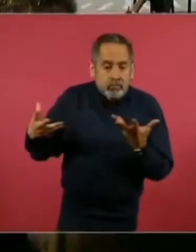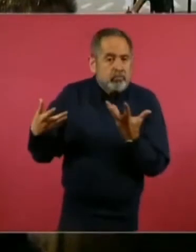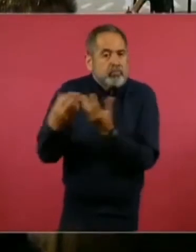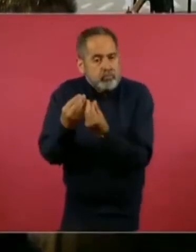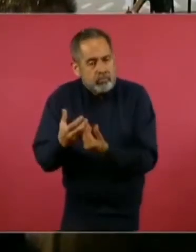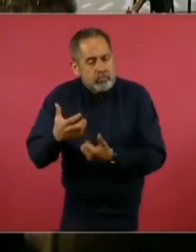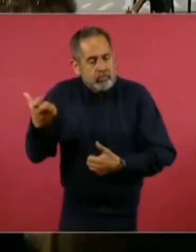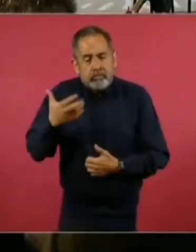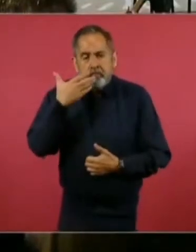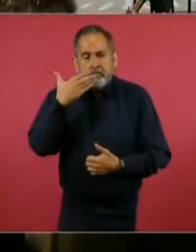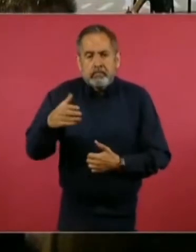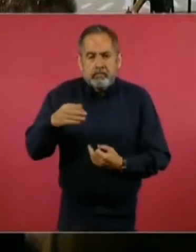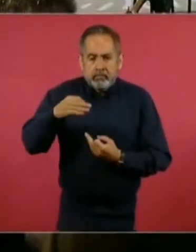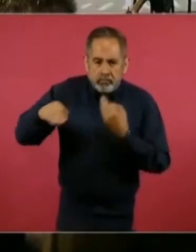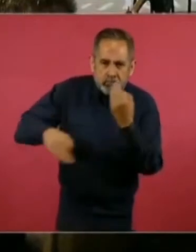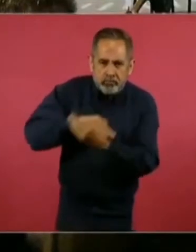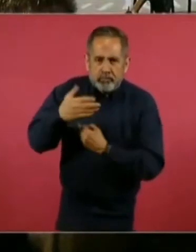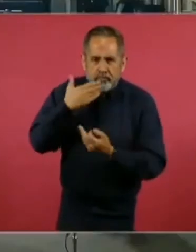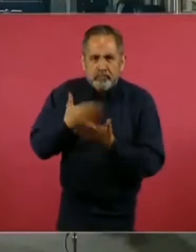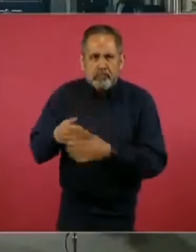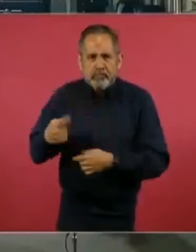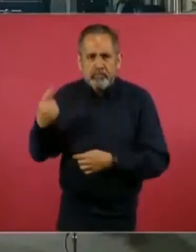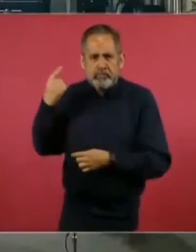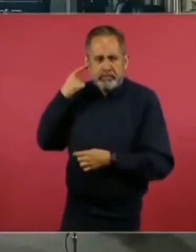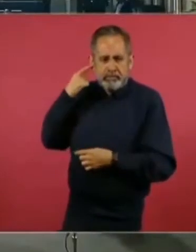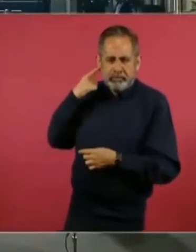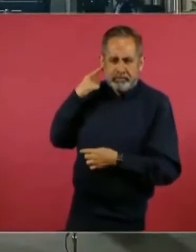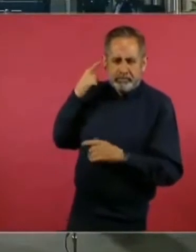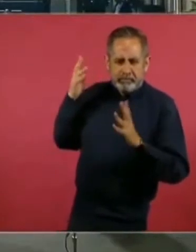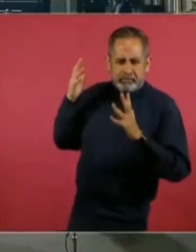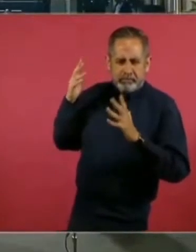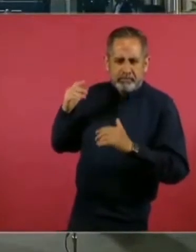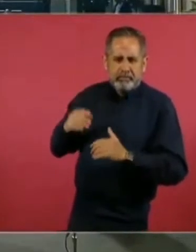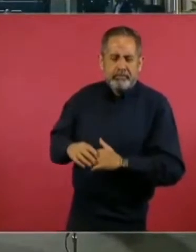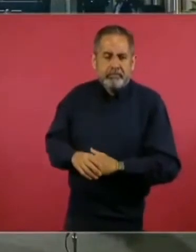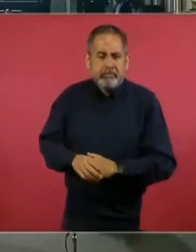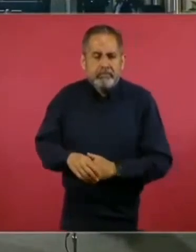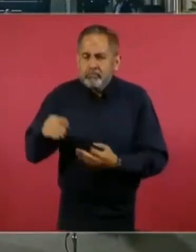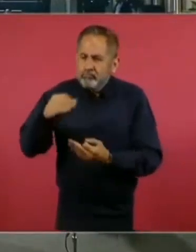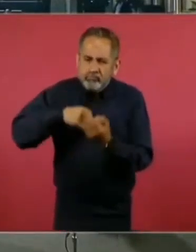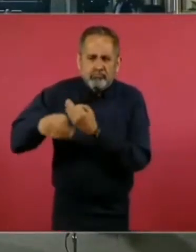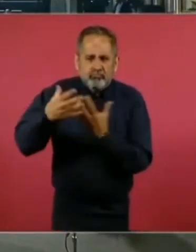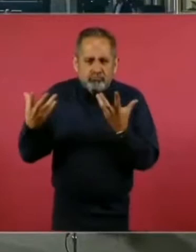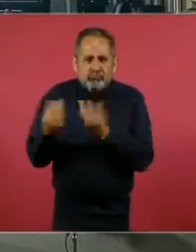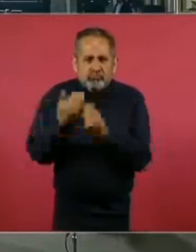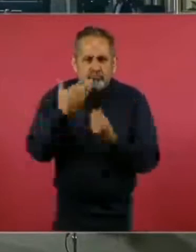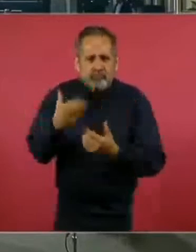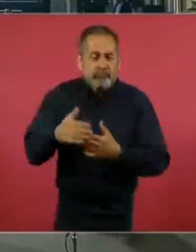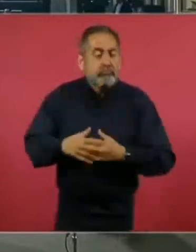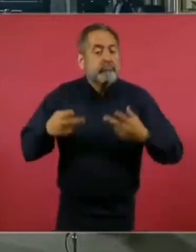de todos, de todos. La gente